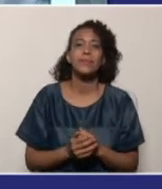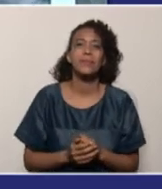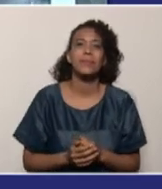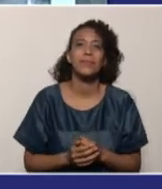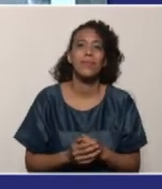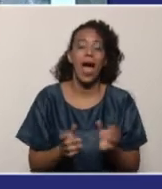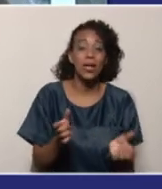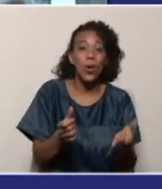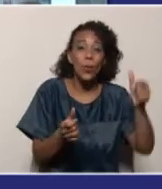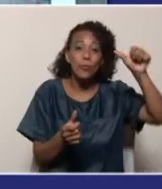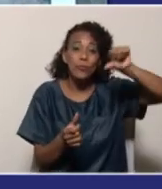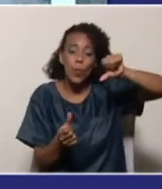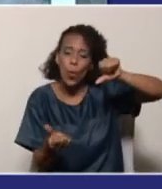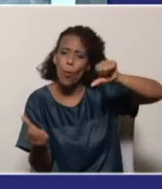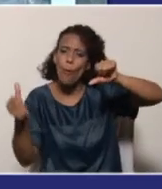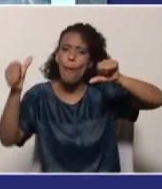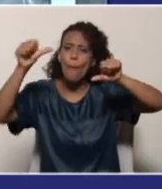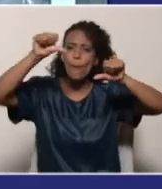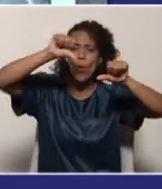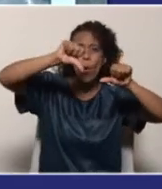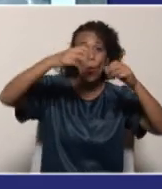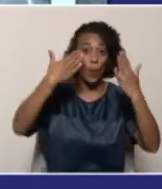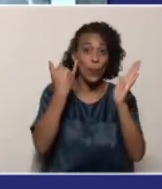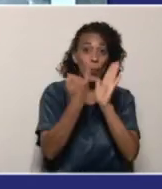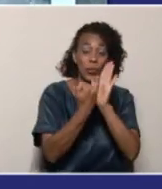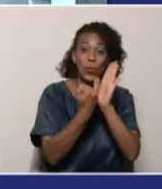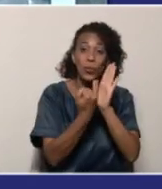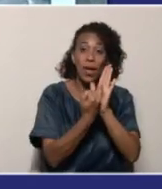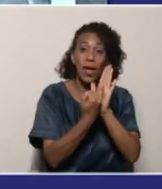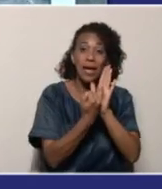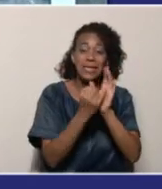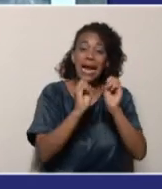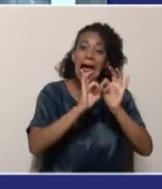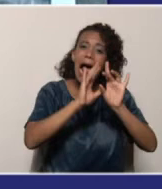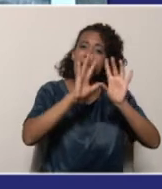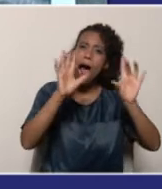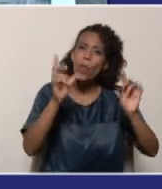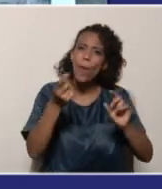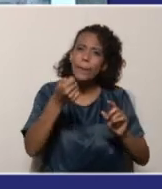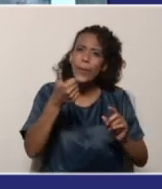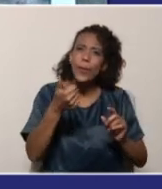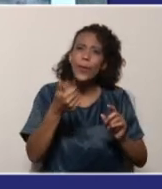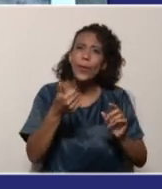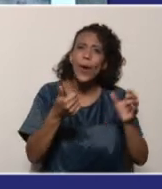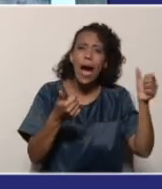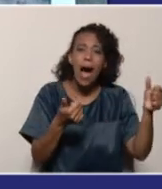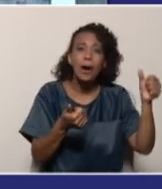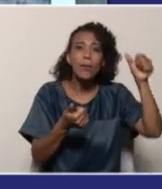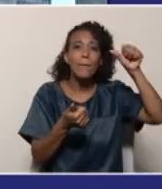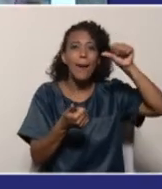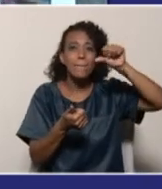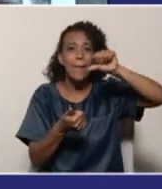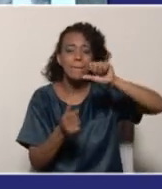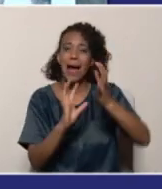Así empezó. Como pueden ver, ya se ha aclarado un poco. Y así va a terminar.